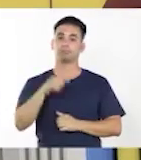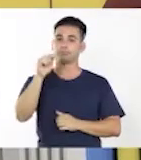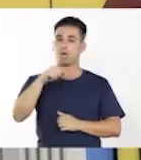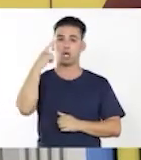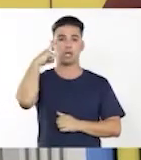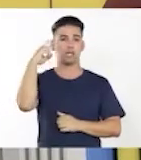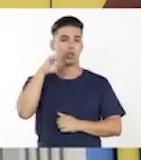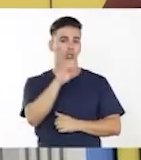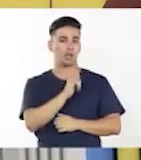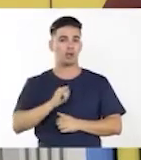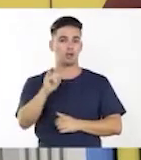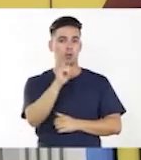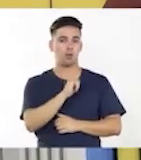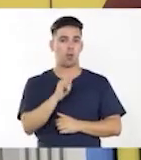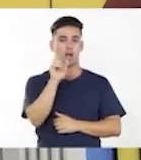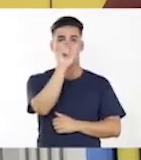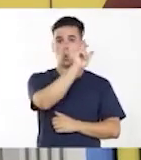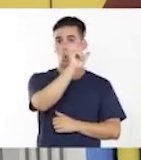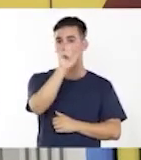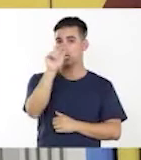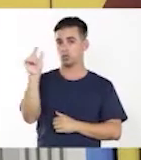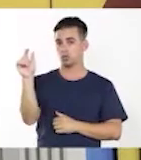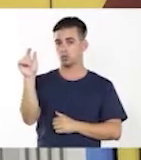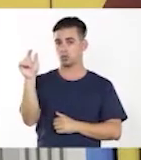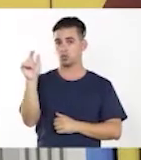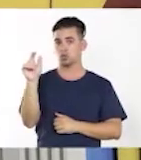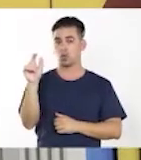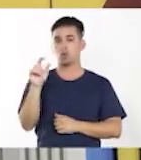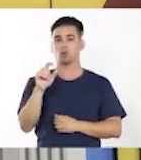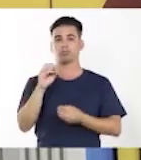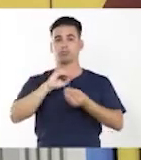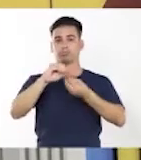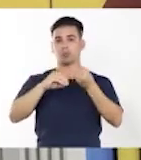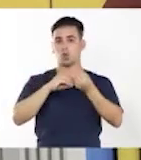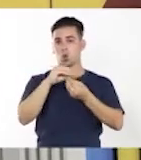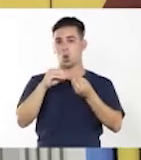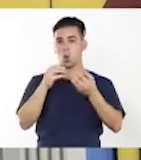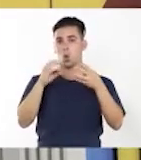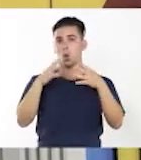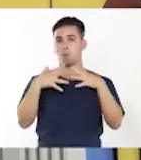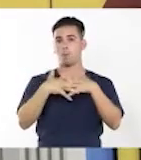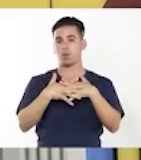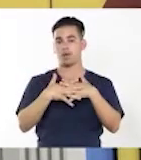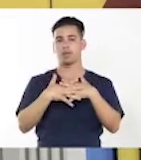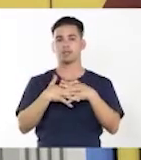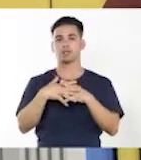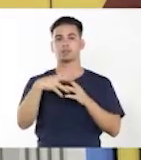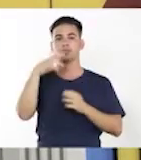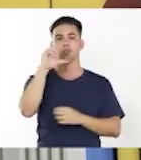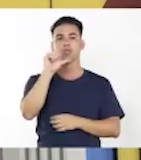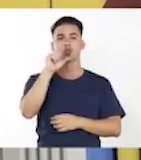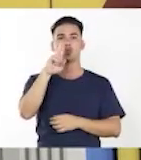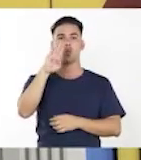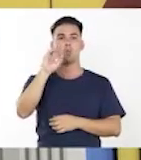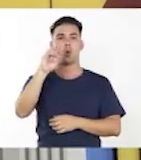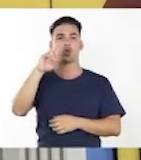Voy a recordar igualmente la oración compuesta por subordinación